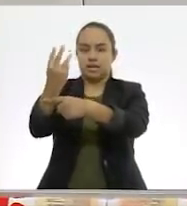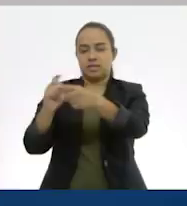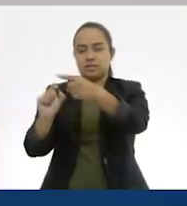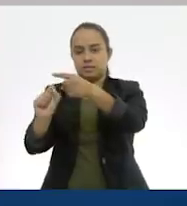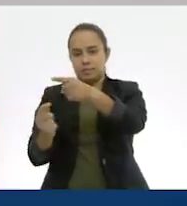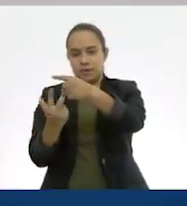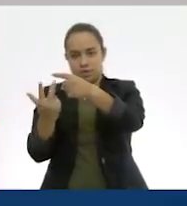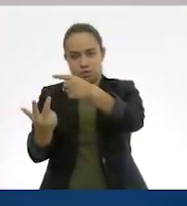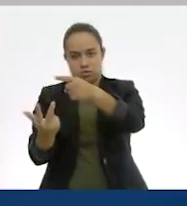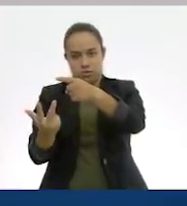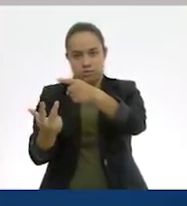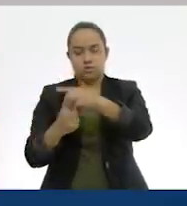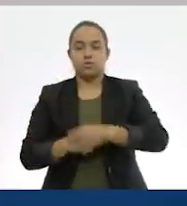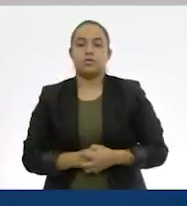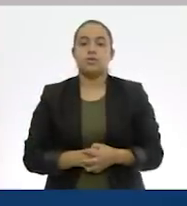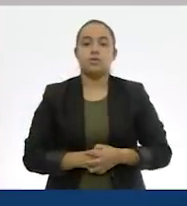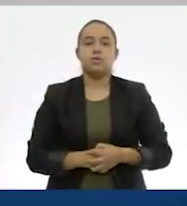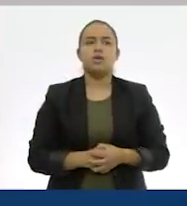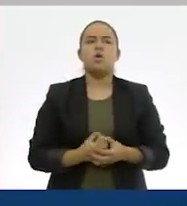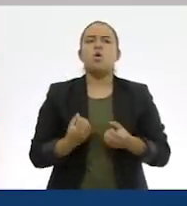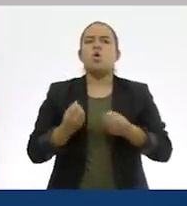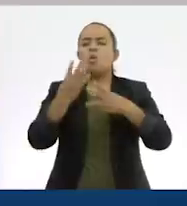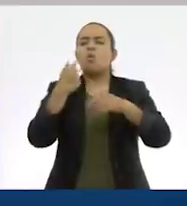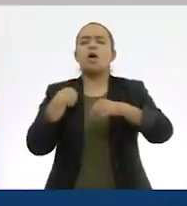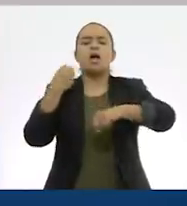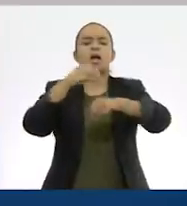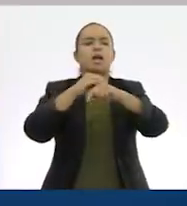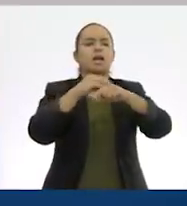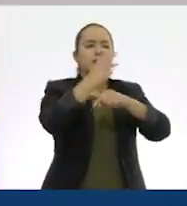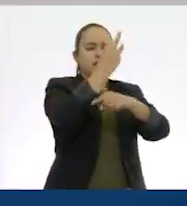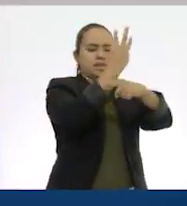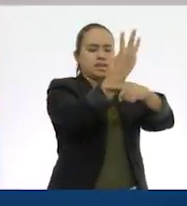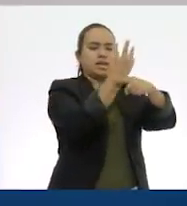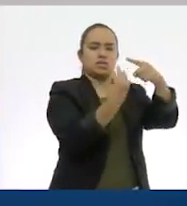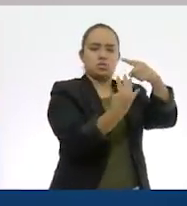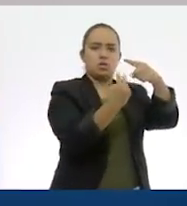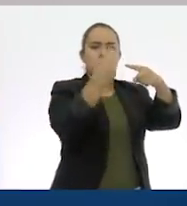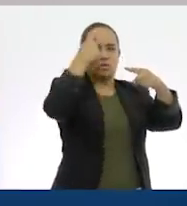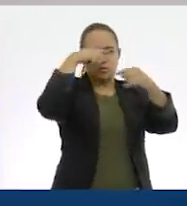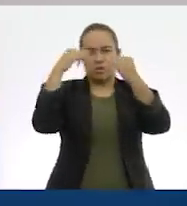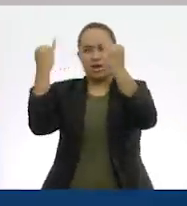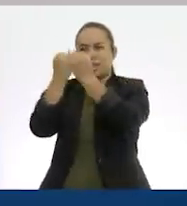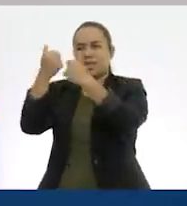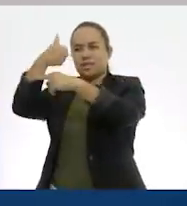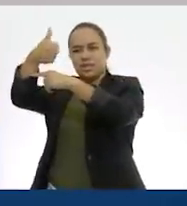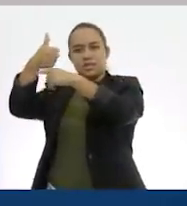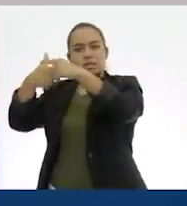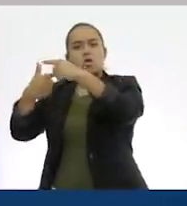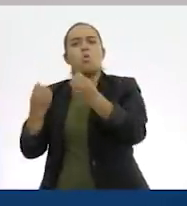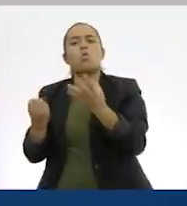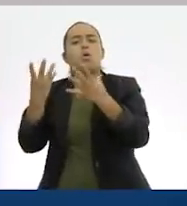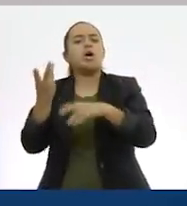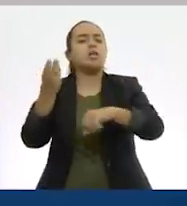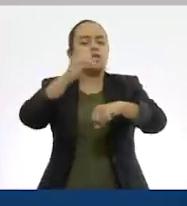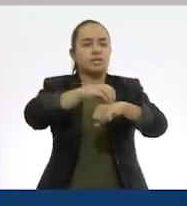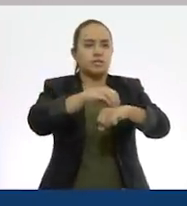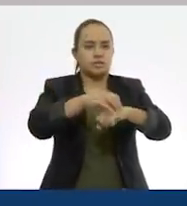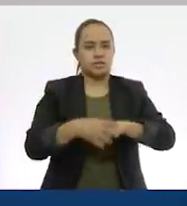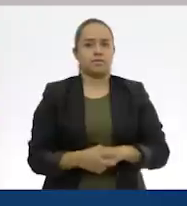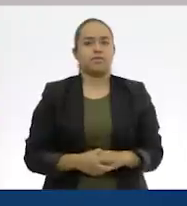tres veintiochoavos. ¿Cuánto le tengo que agregar yo a tres cuartos para igualarlo y que me quede seis séptimos?